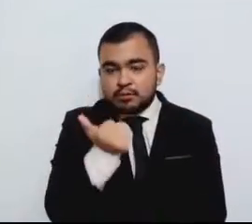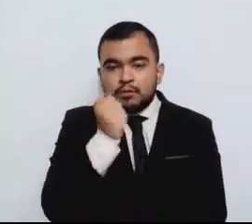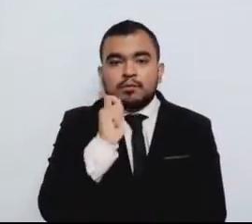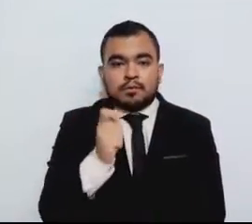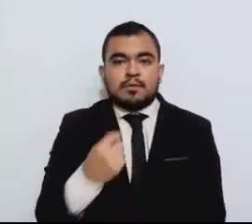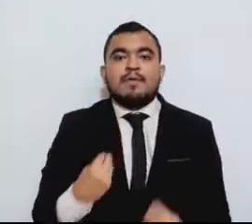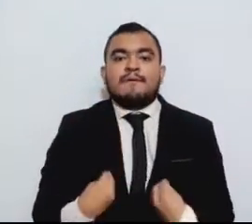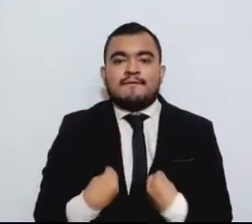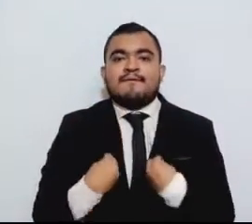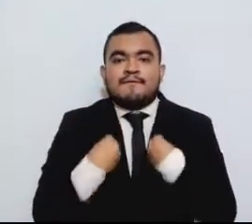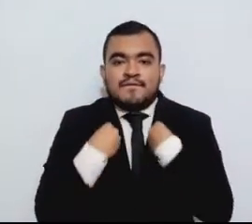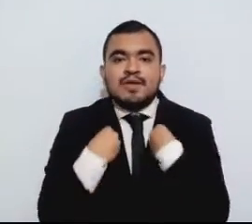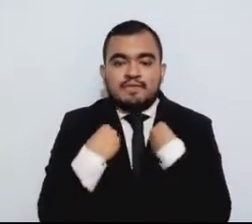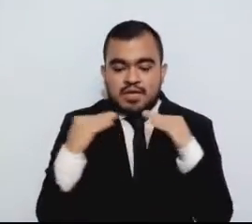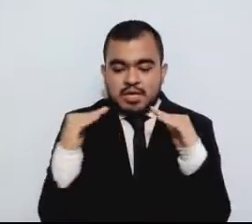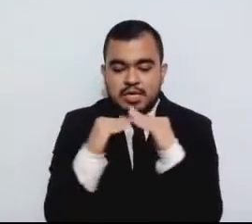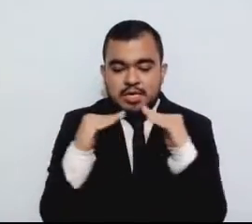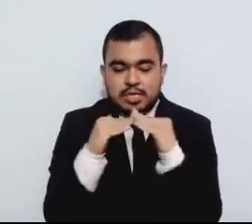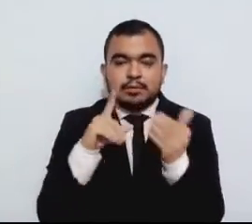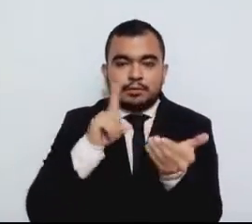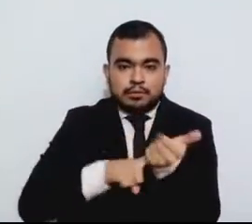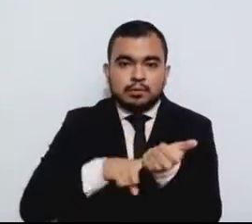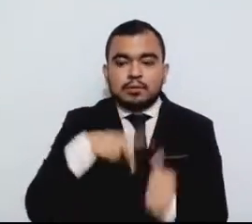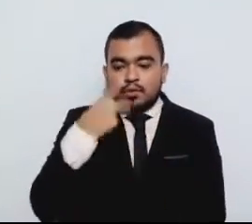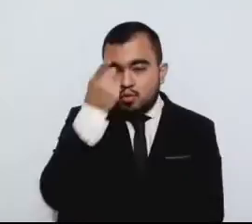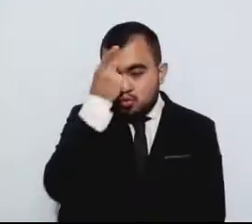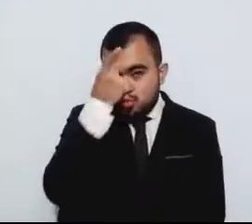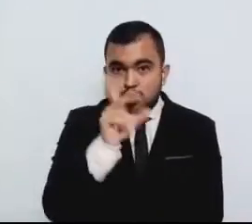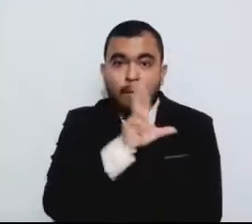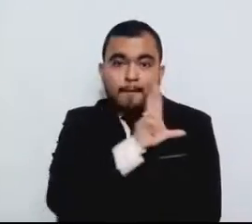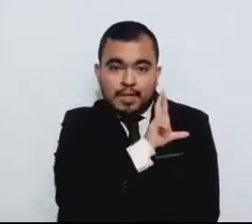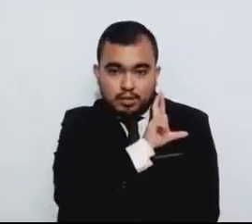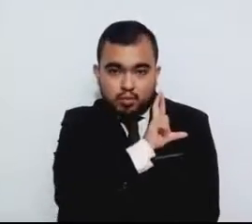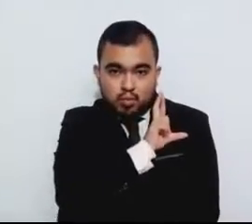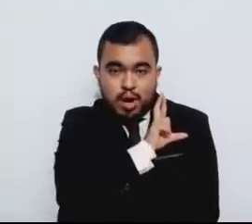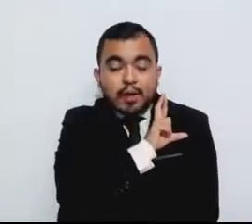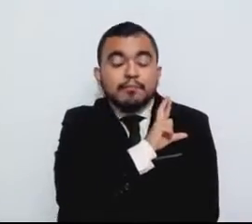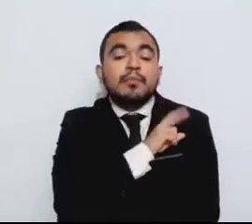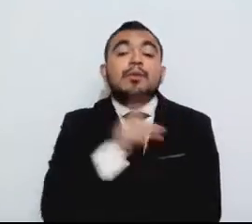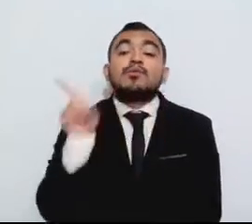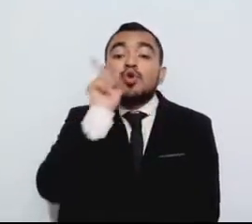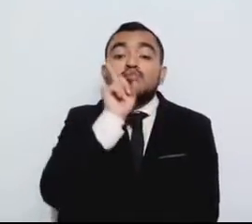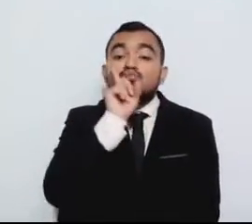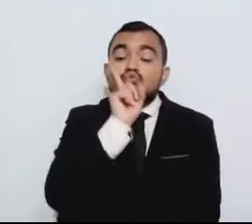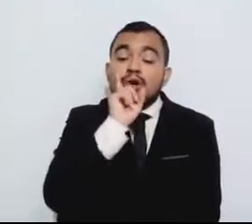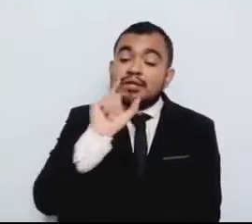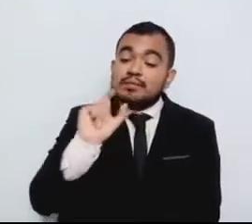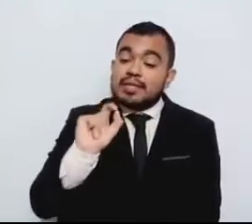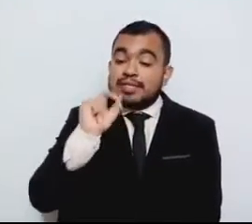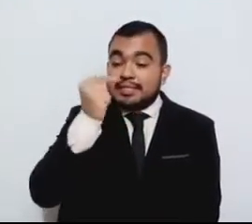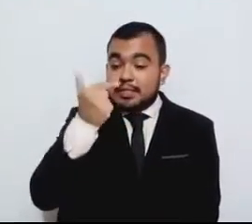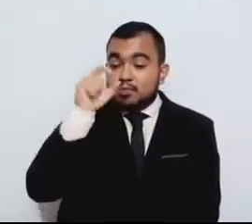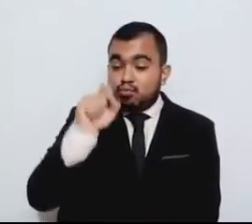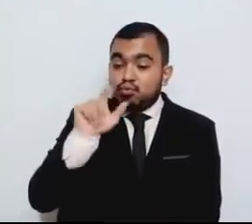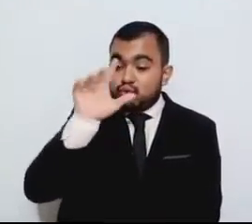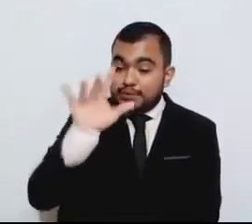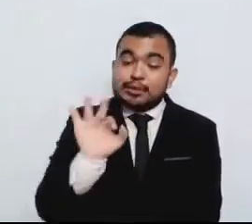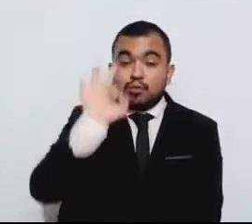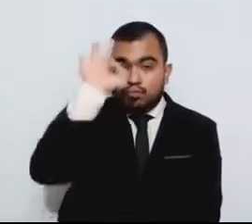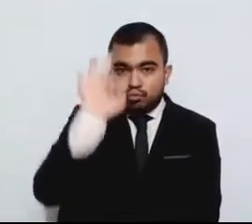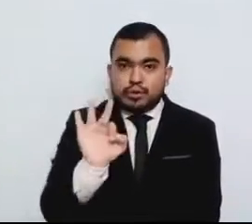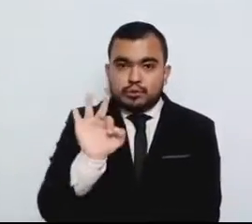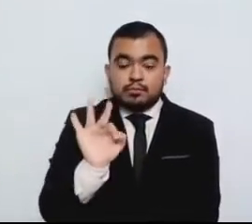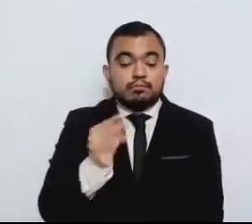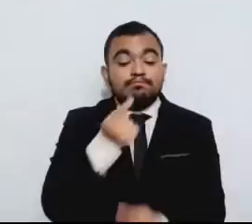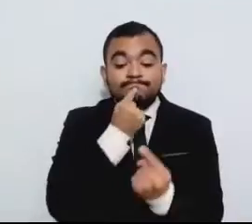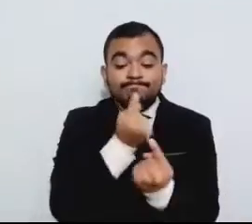y en el caso de las mujeres fue el 27.5 por ciento. La niñez en México, además